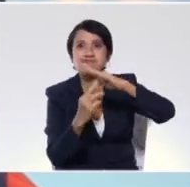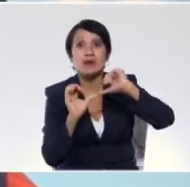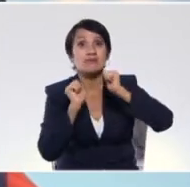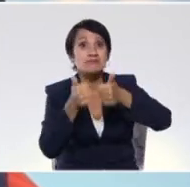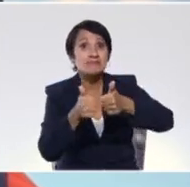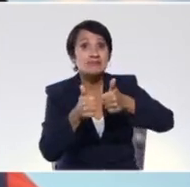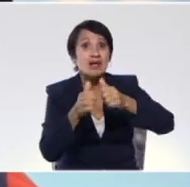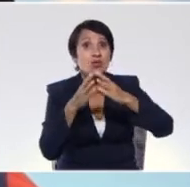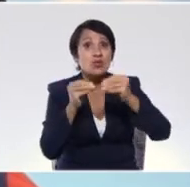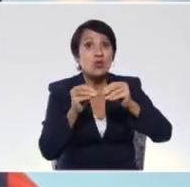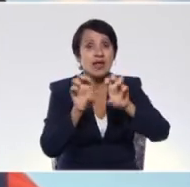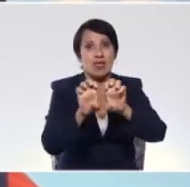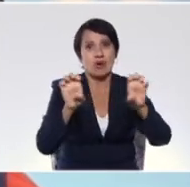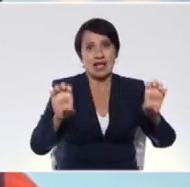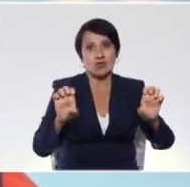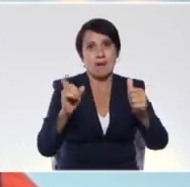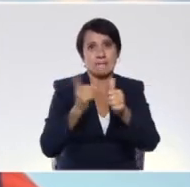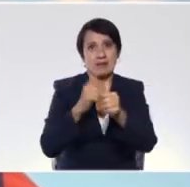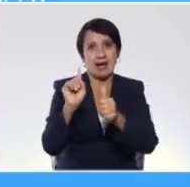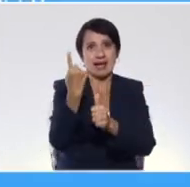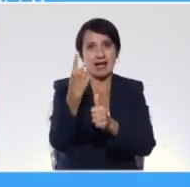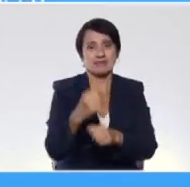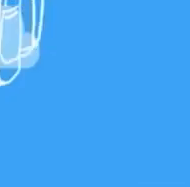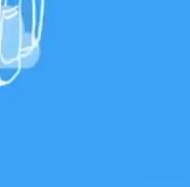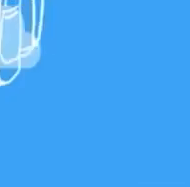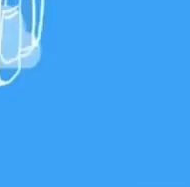comenzar su segmento de educación primaria.